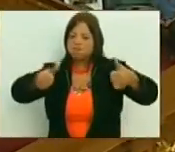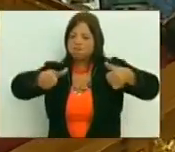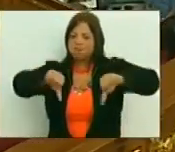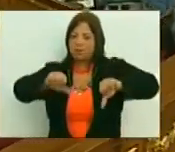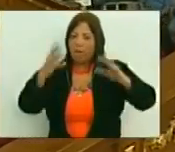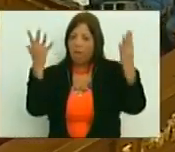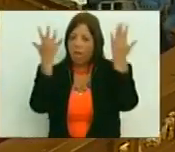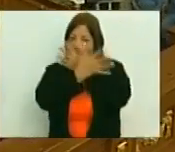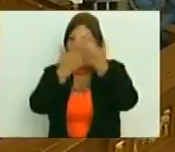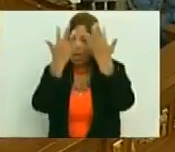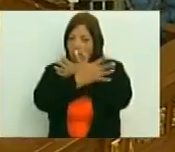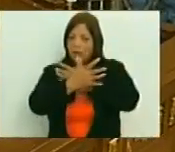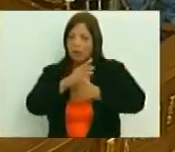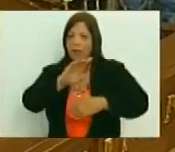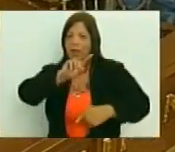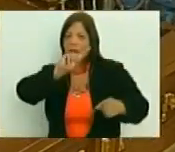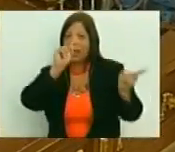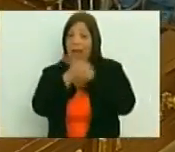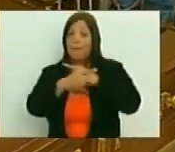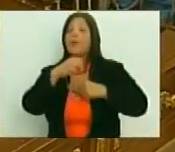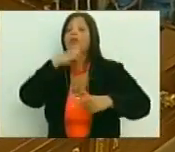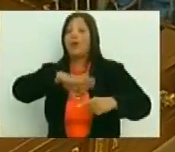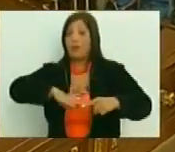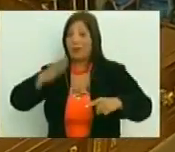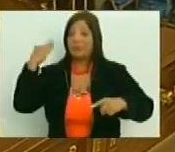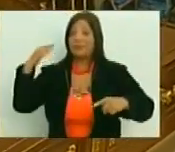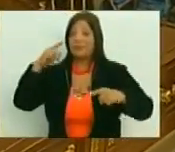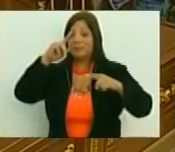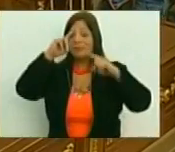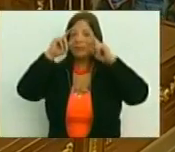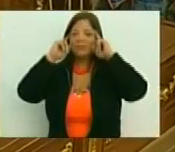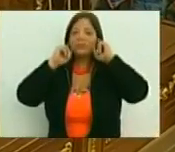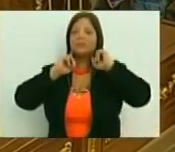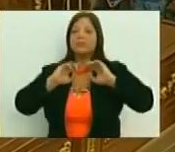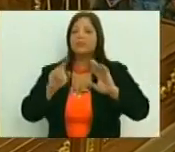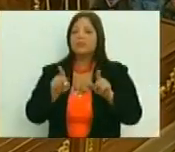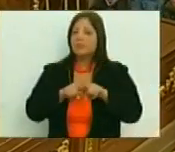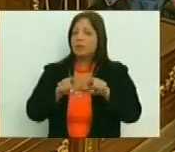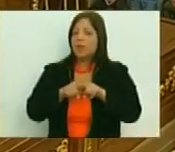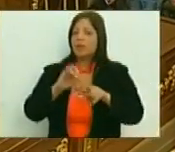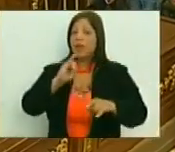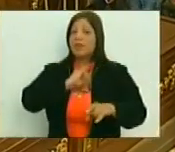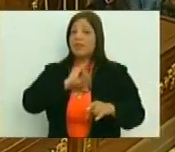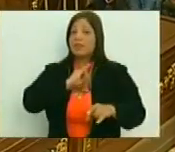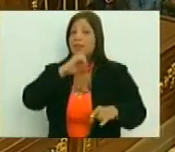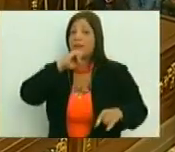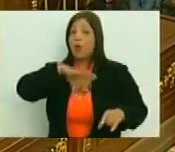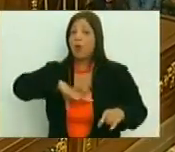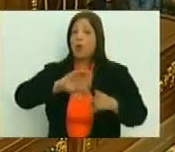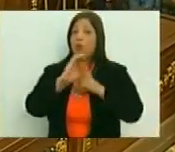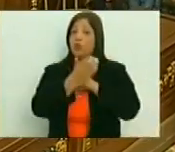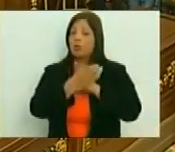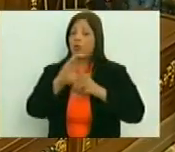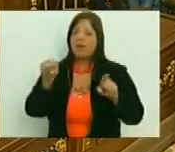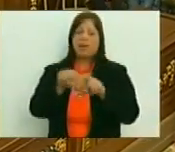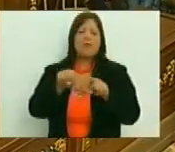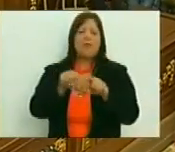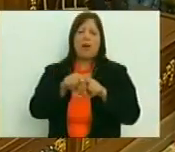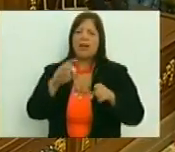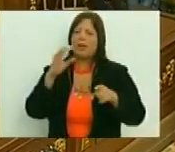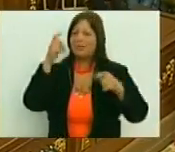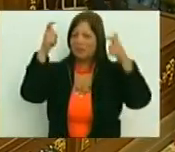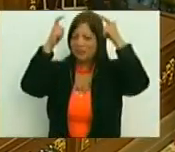tergiversara la historia. Fue, dije al comienzo, que hablar de identidad cultural es hablar de Chávez porque fue